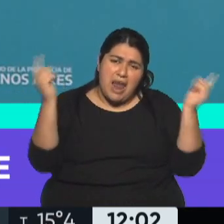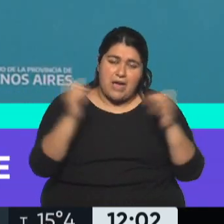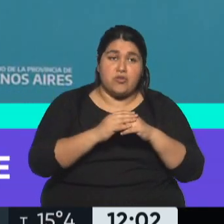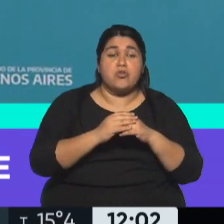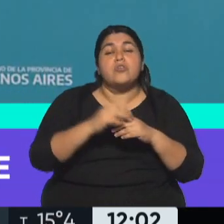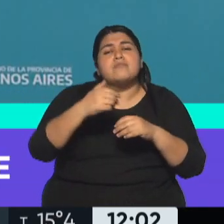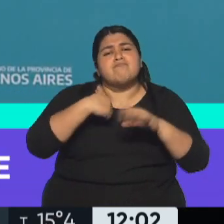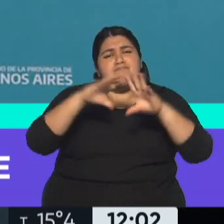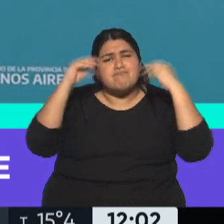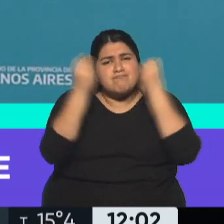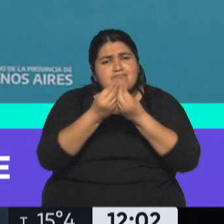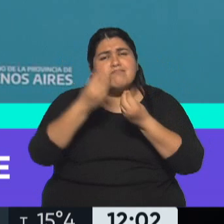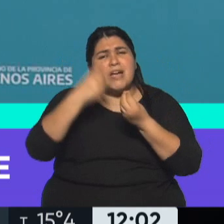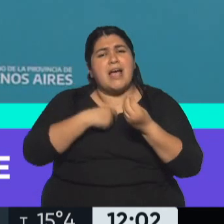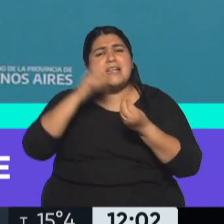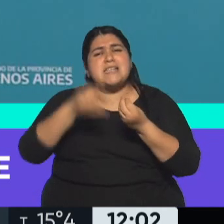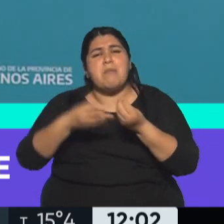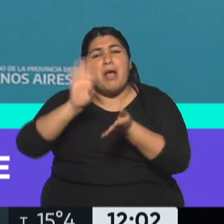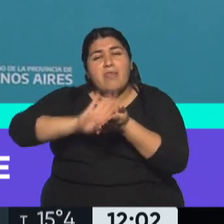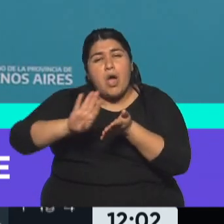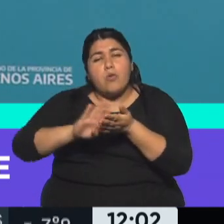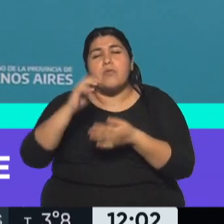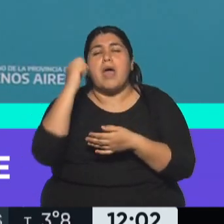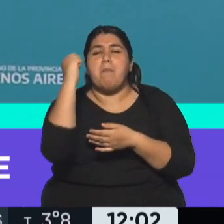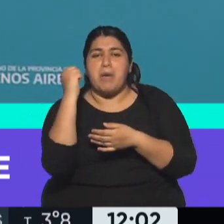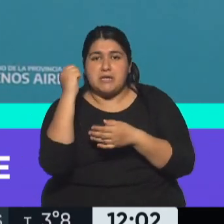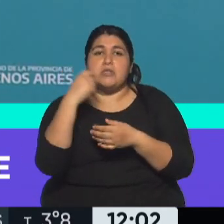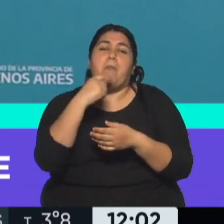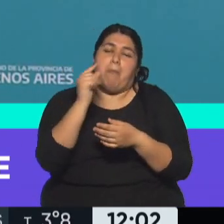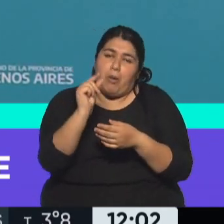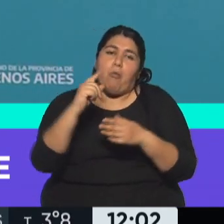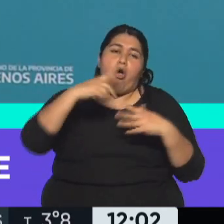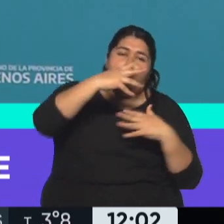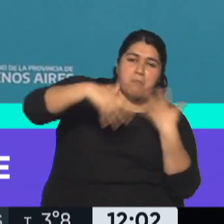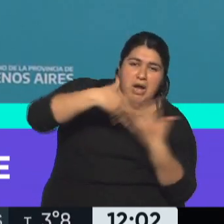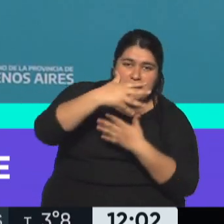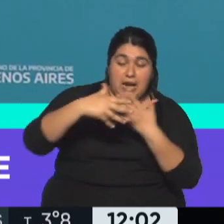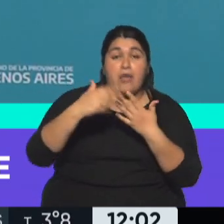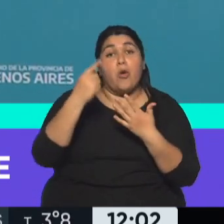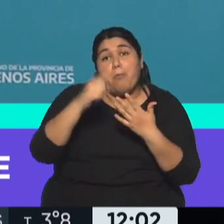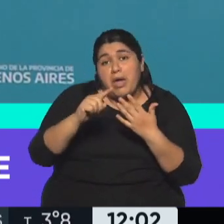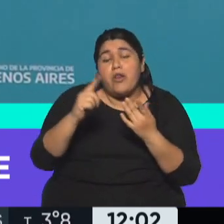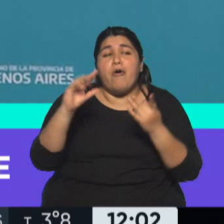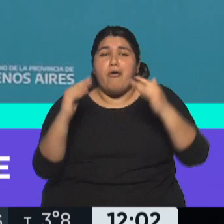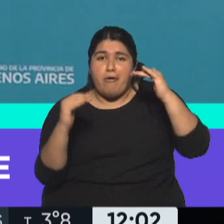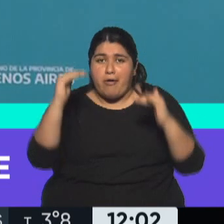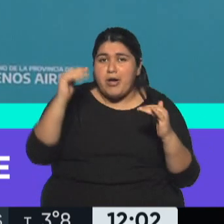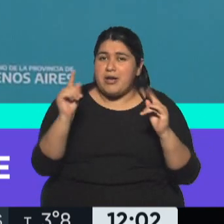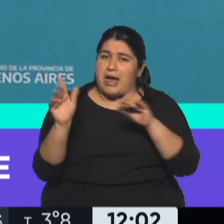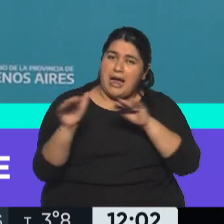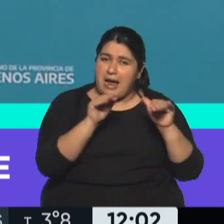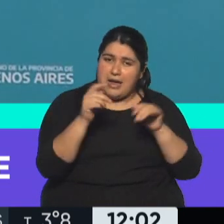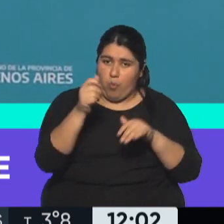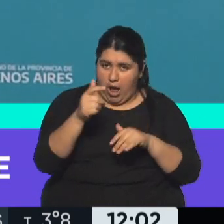la deuda toda tomada en pesos, aunque es mezcla de deuda en pesos en dólares, pero medido en la misma moneda. Ahora, no es difícil